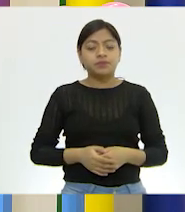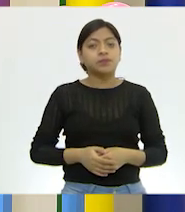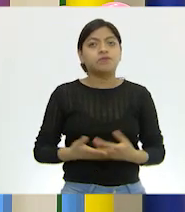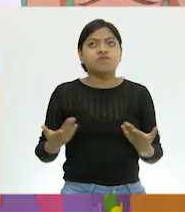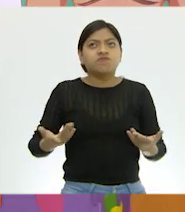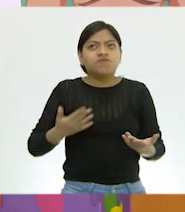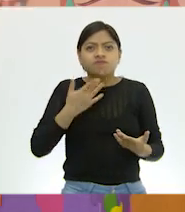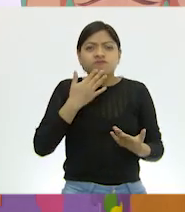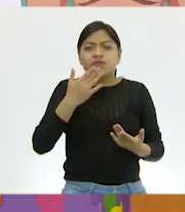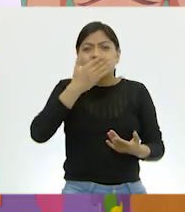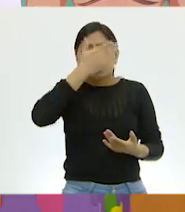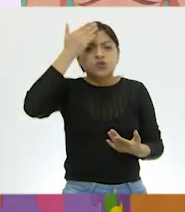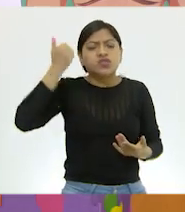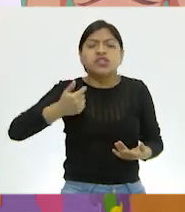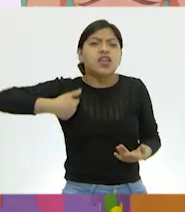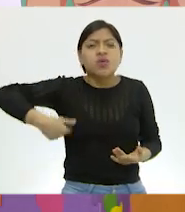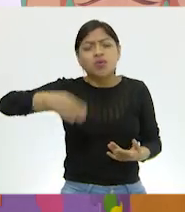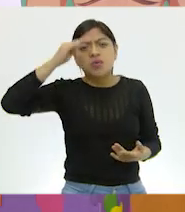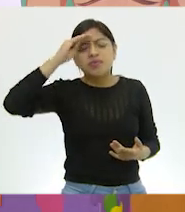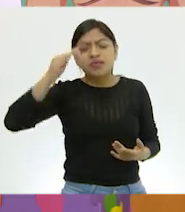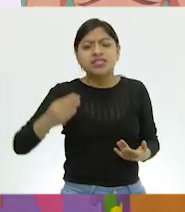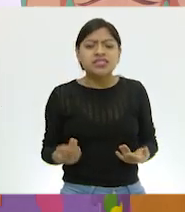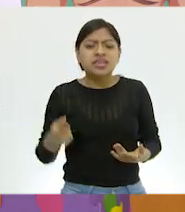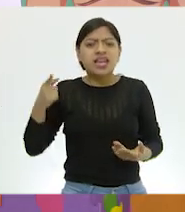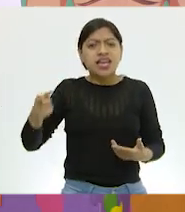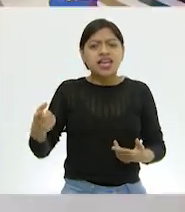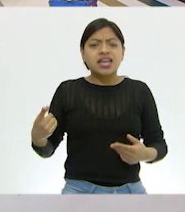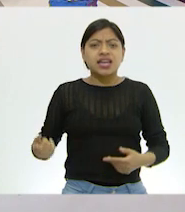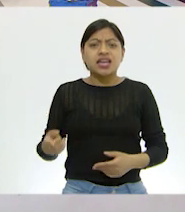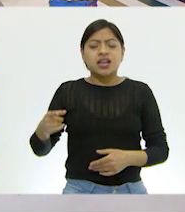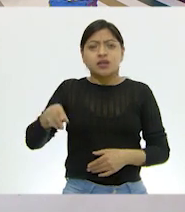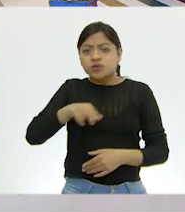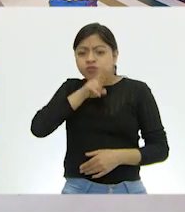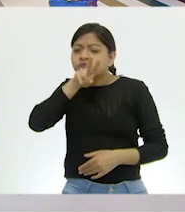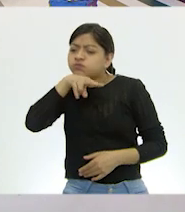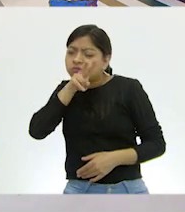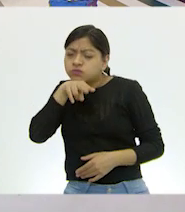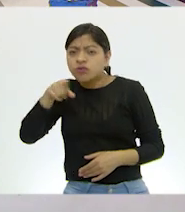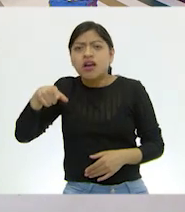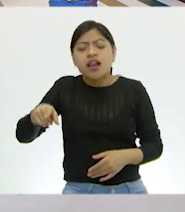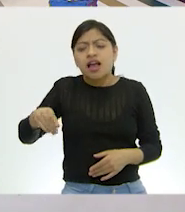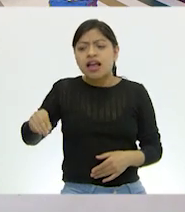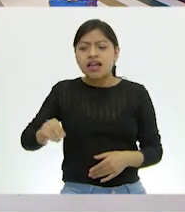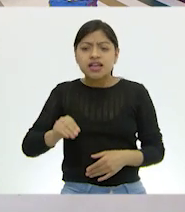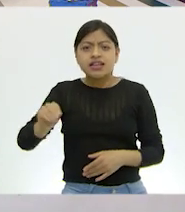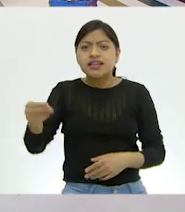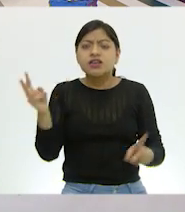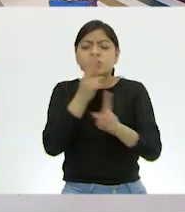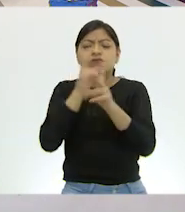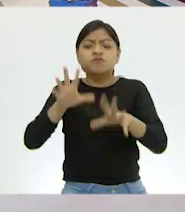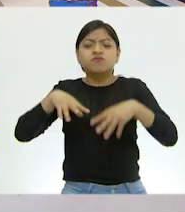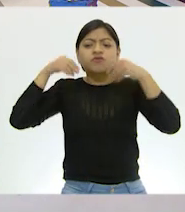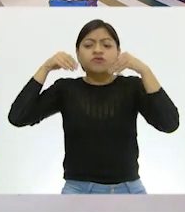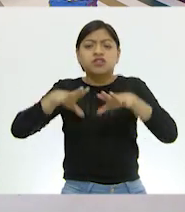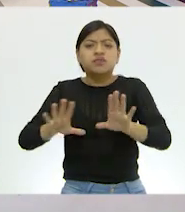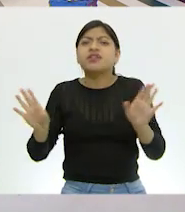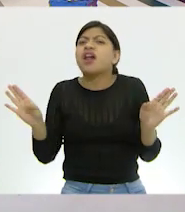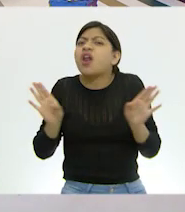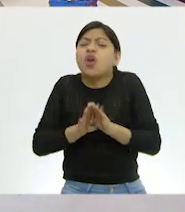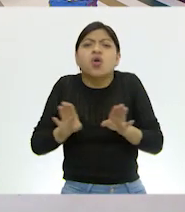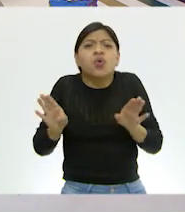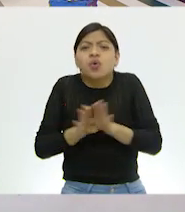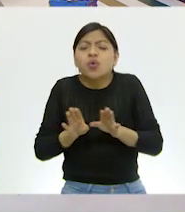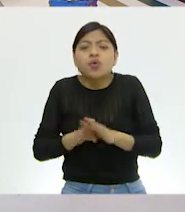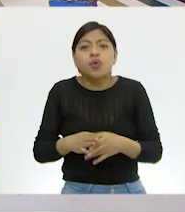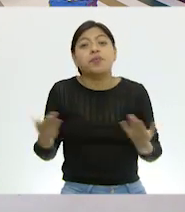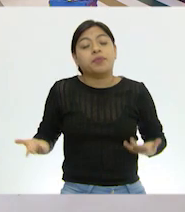pues no sé, también pensé cómo le hará una serpiente para poder respirar. Creo que esas especies nos hacen falta como revisar. Muy bien.